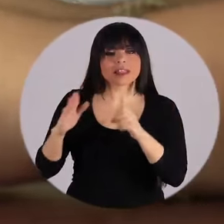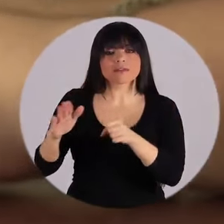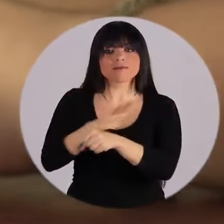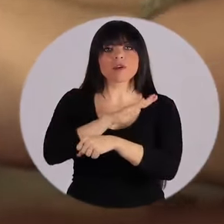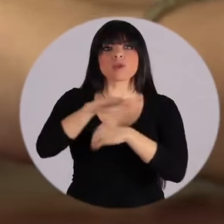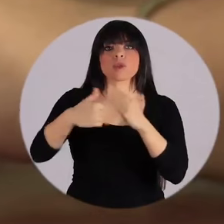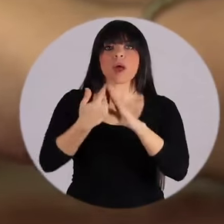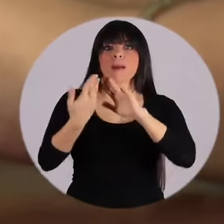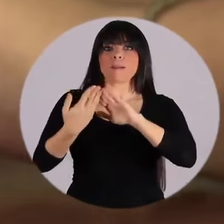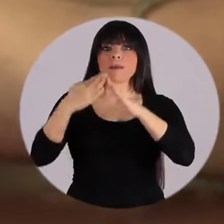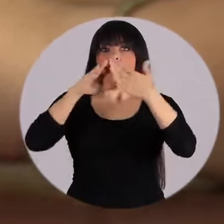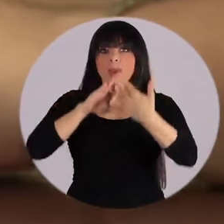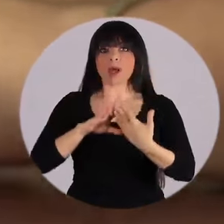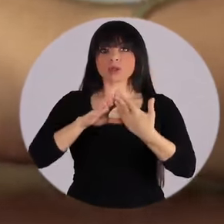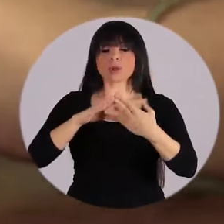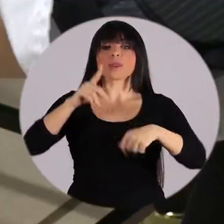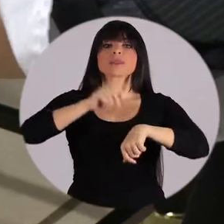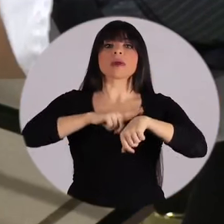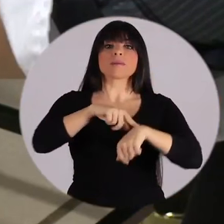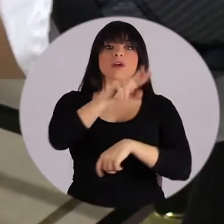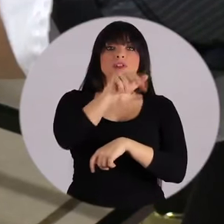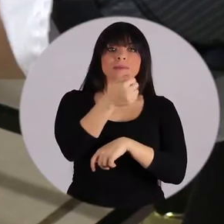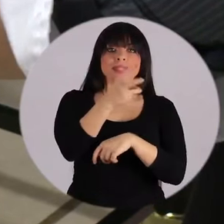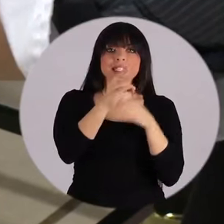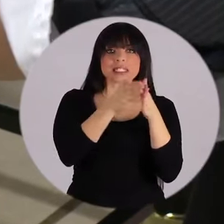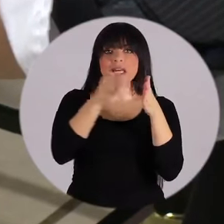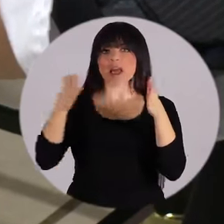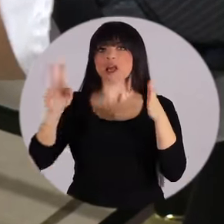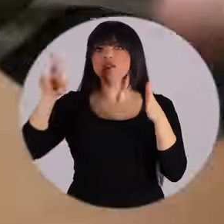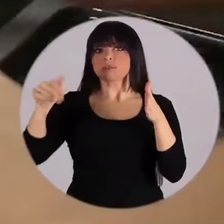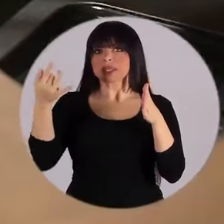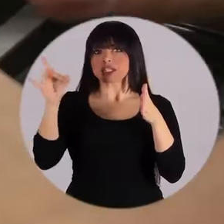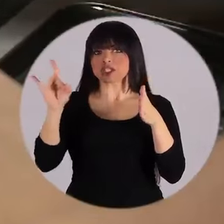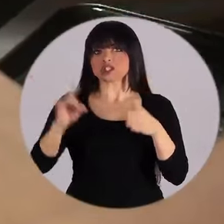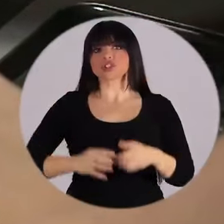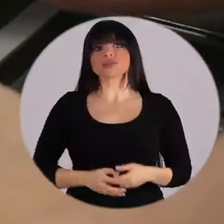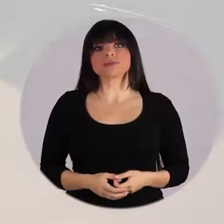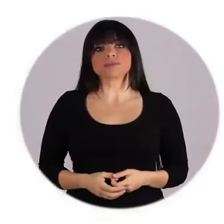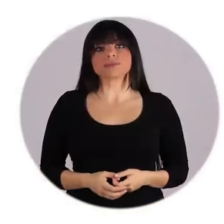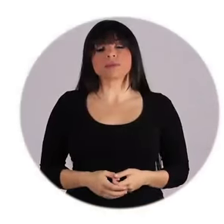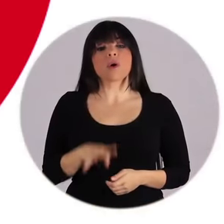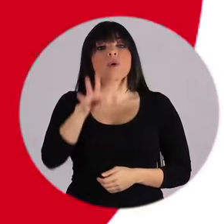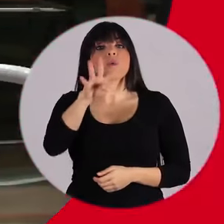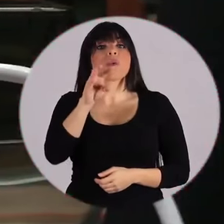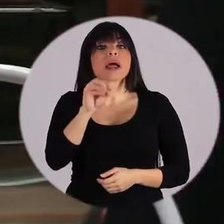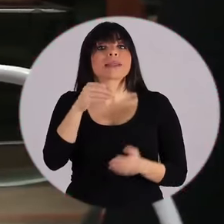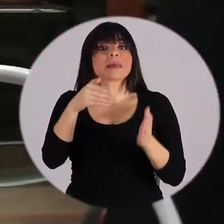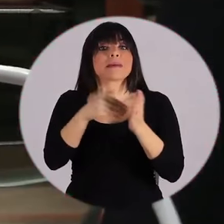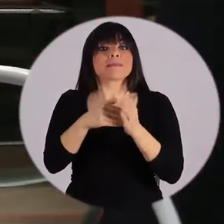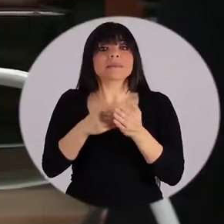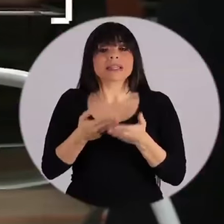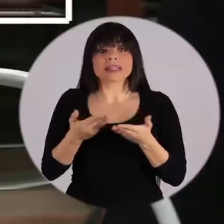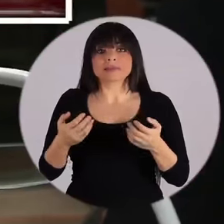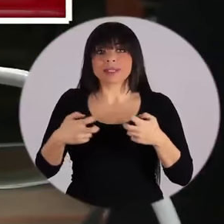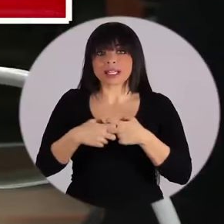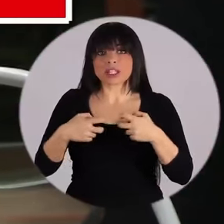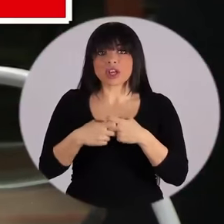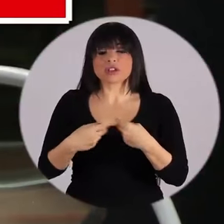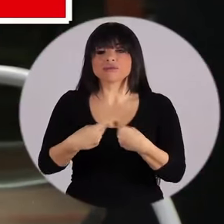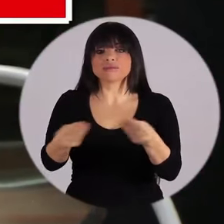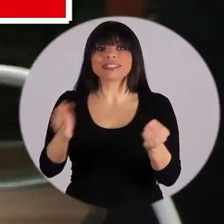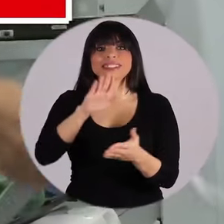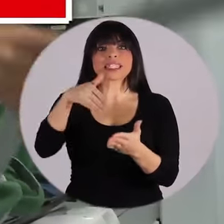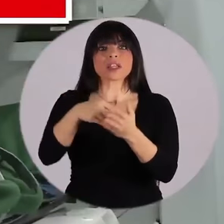de manera integral a esta población durante el periodo 2016-2018. 40.000 dispositivos